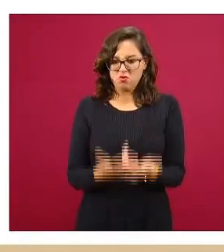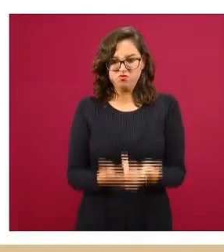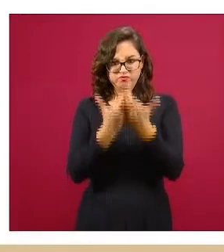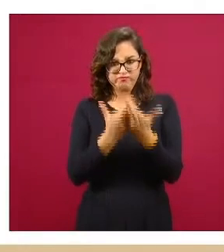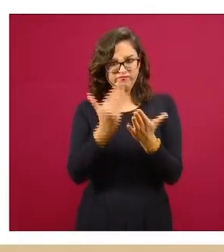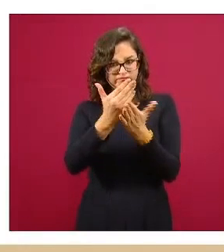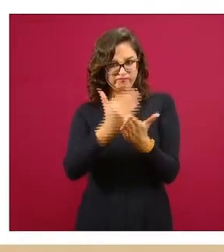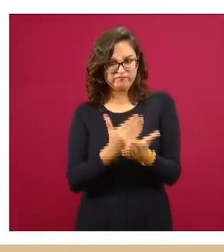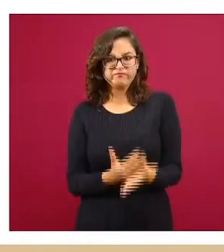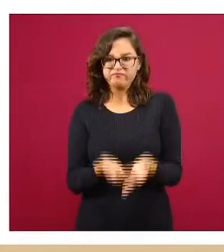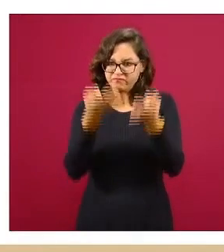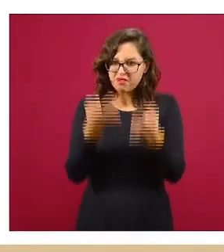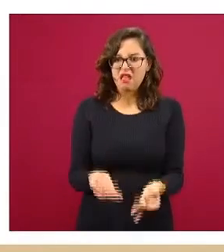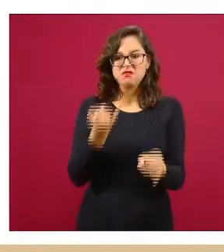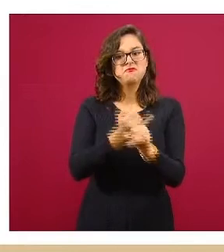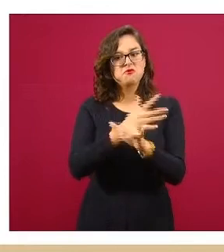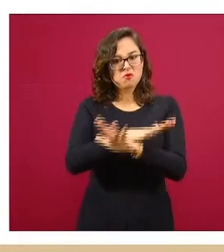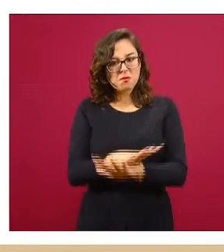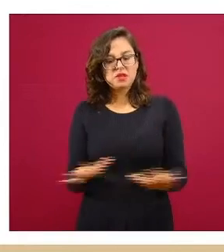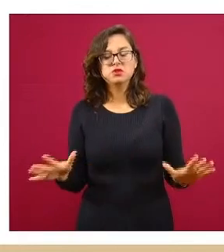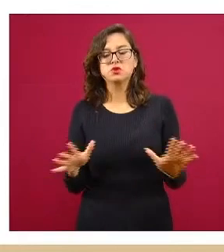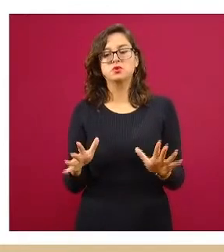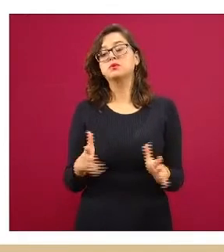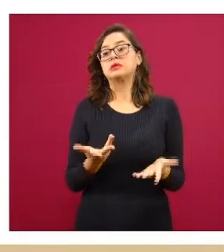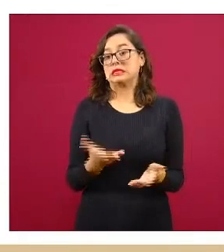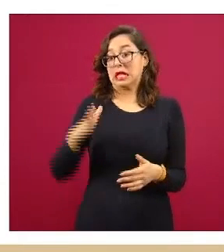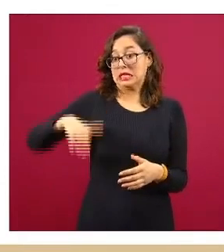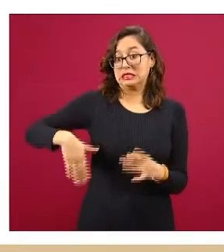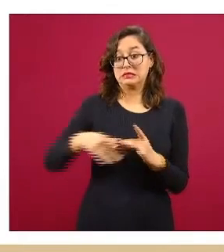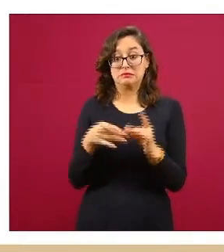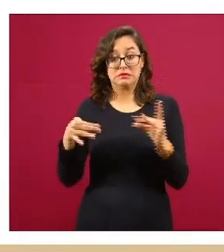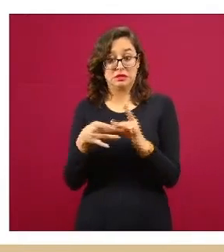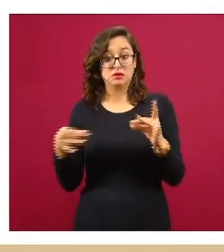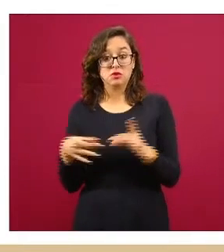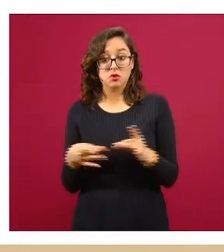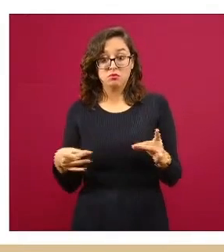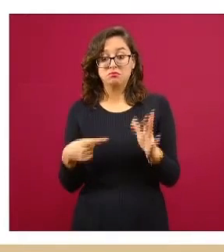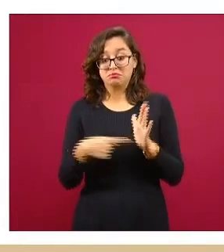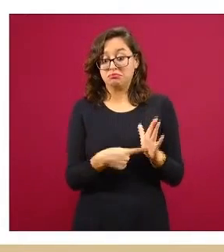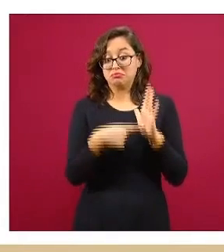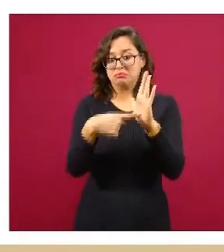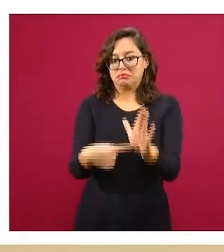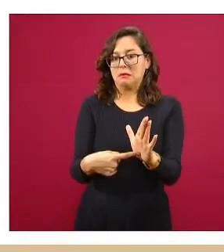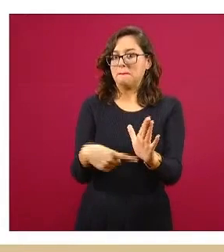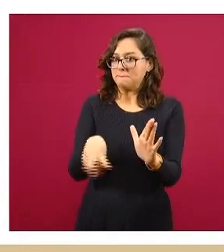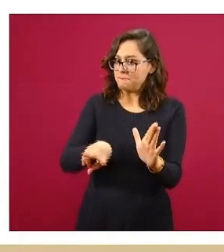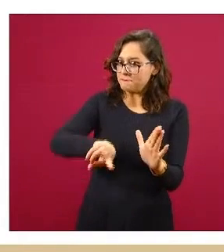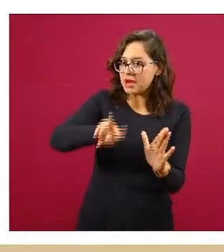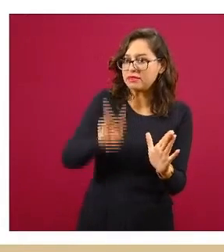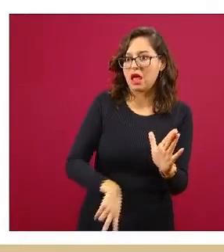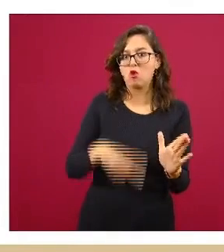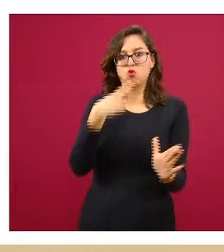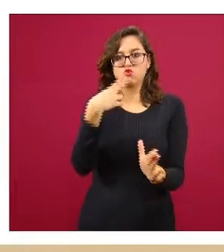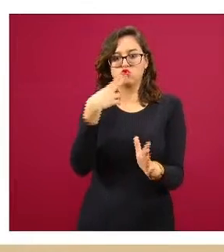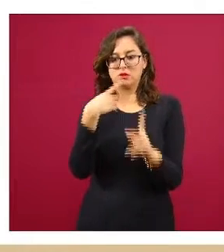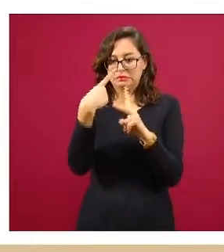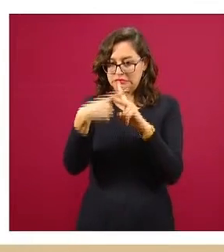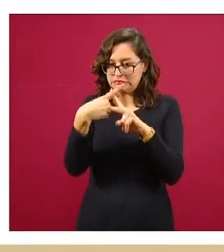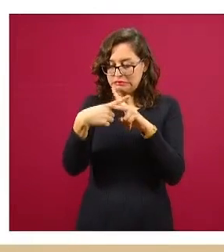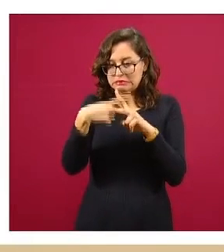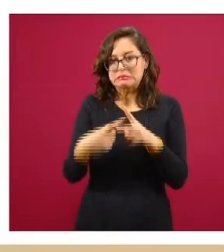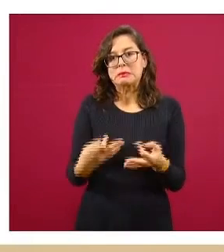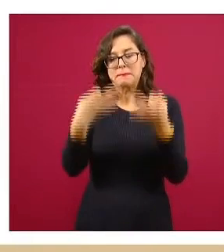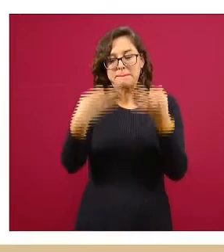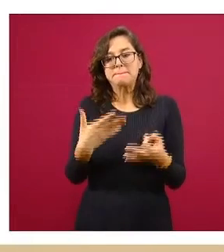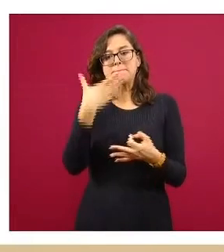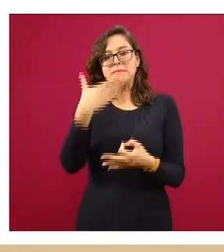presentar y que se convirtiera como bien dice el doctor Yanmar Gabastú en una herramienta que pudiéramos utilizar ya